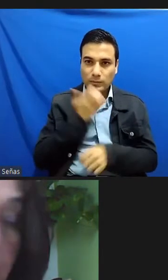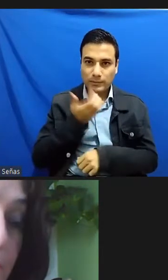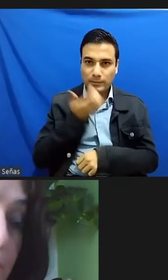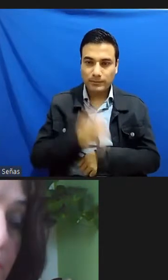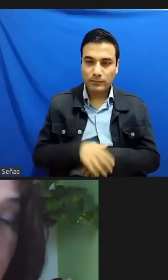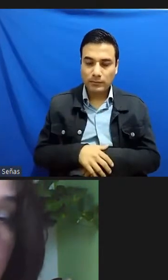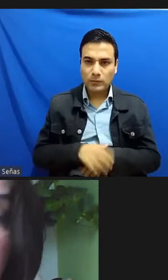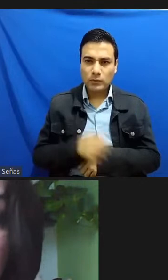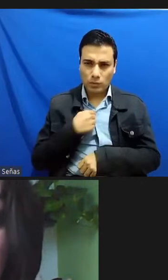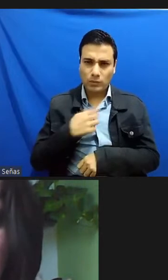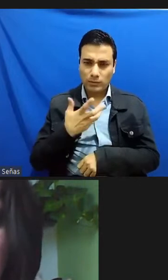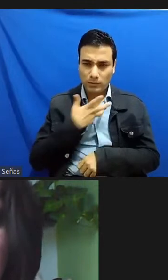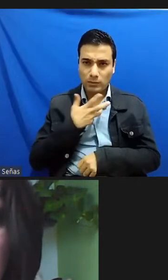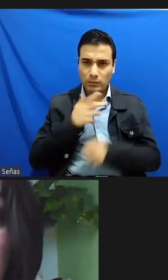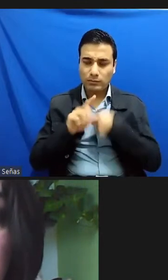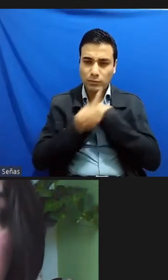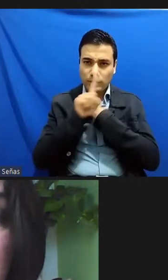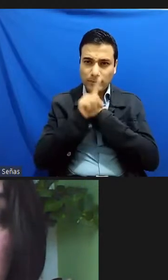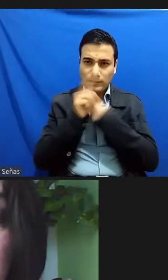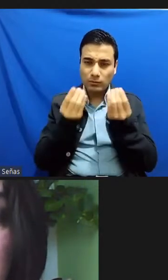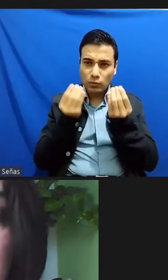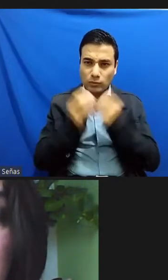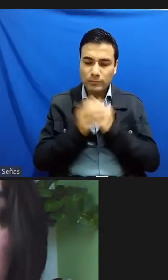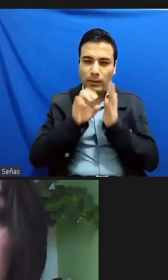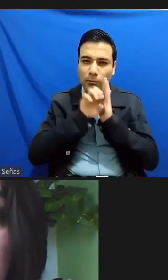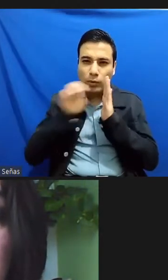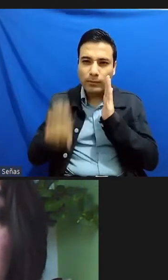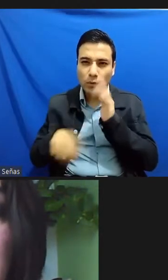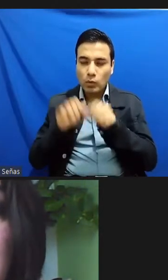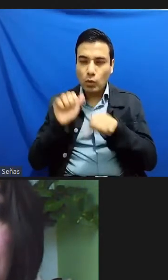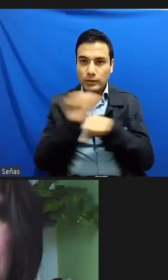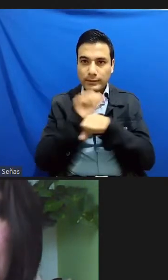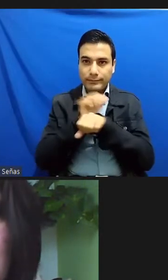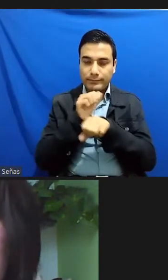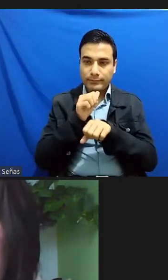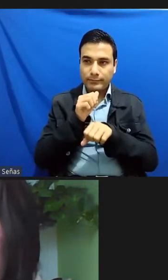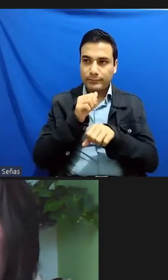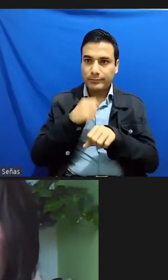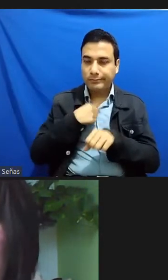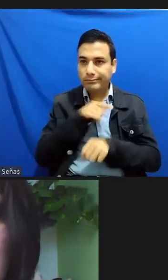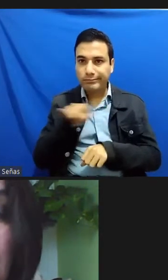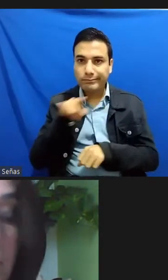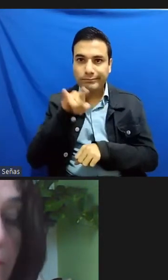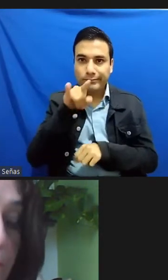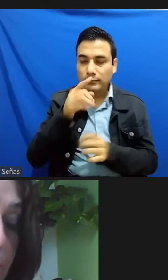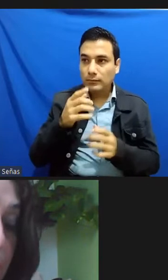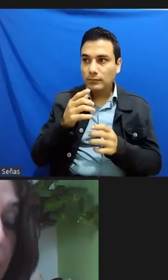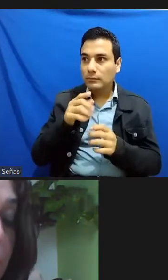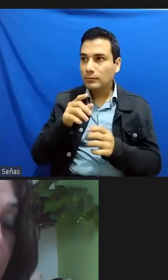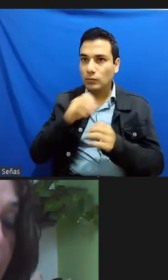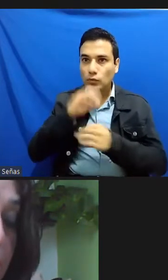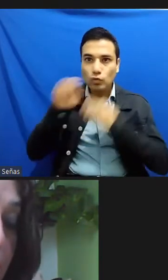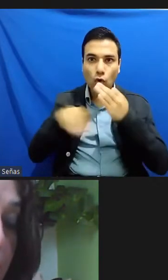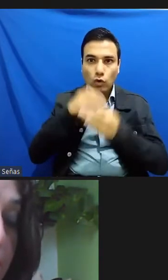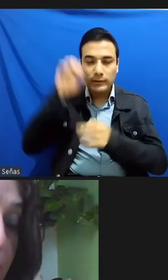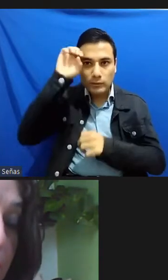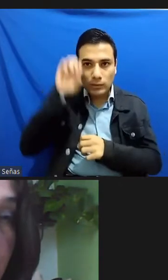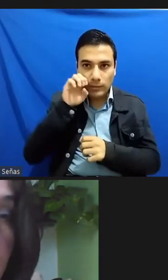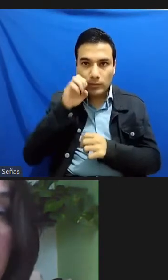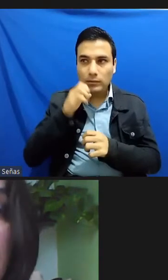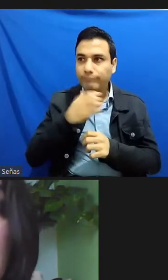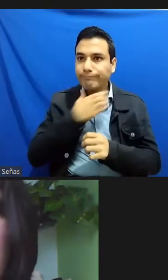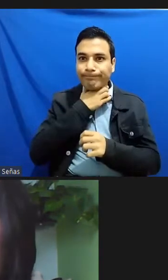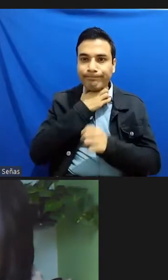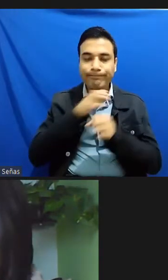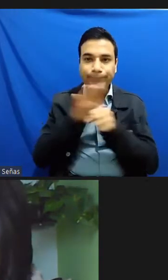muchos problemas cuando quiero estacionar mi auto por ejemplo y veo que los lugares de estacionamiento están todos llenos todo el tiempo y la